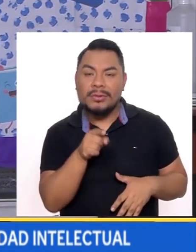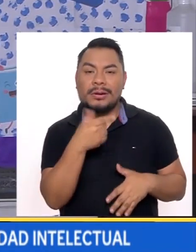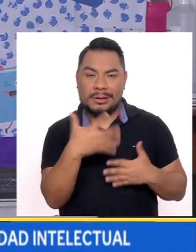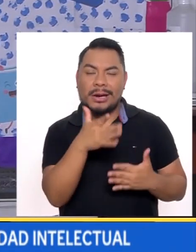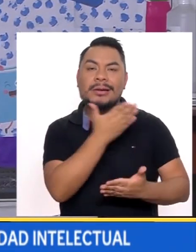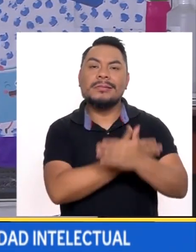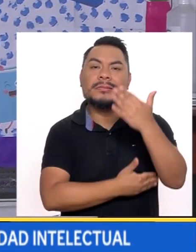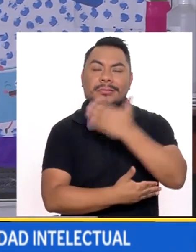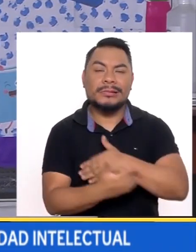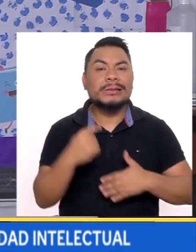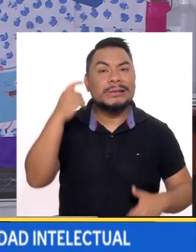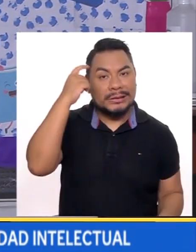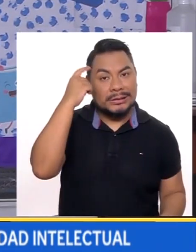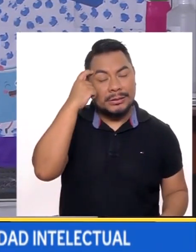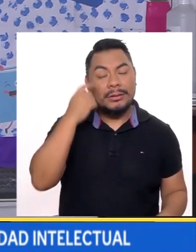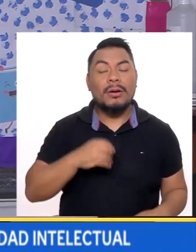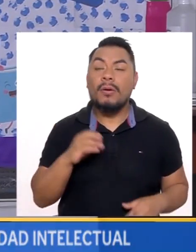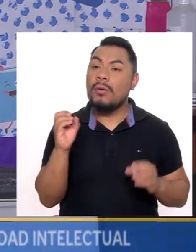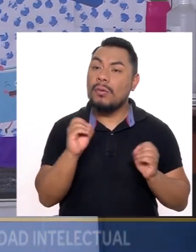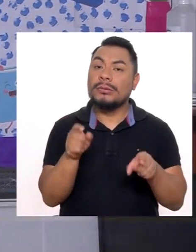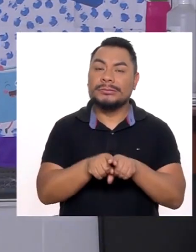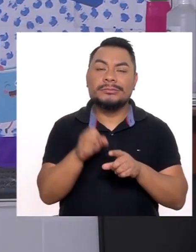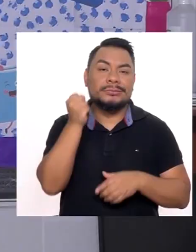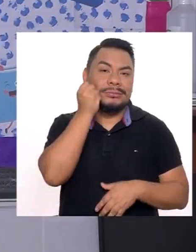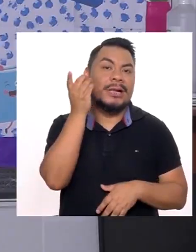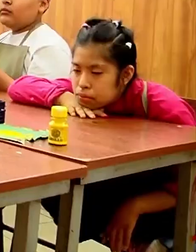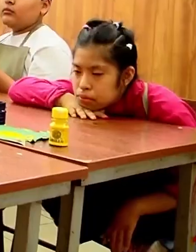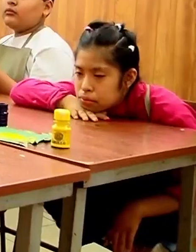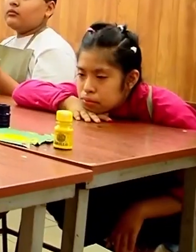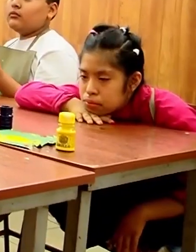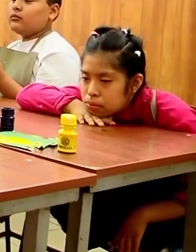con discapacidad intelectual o con Down